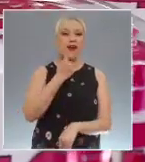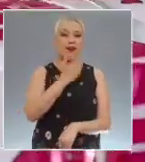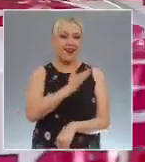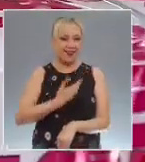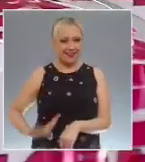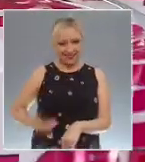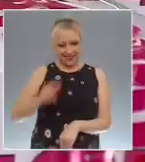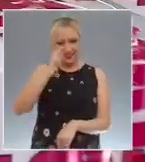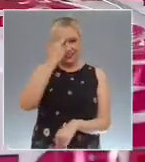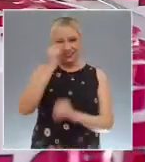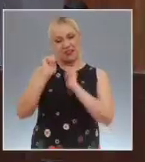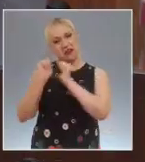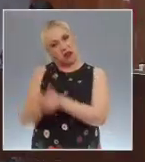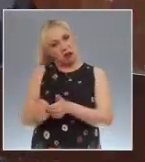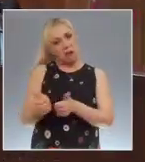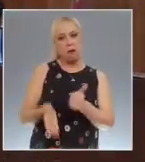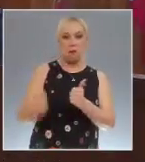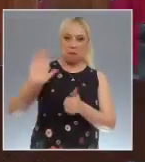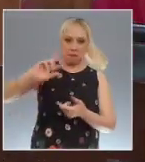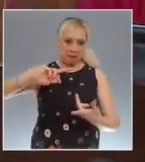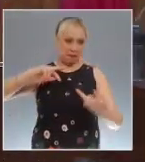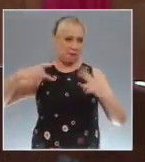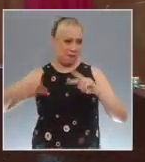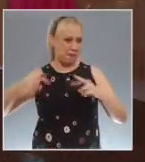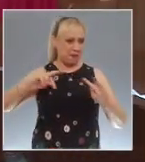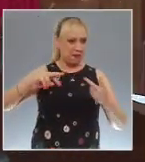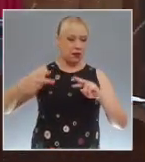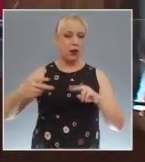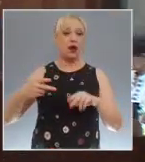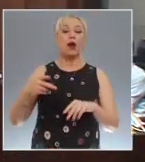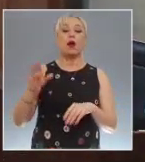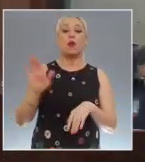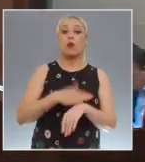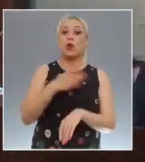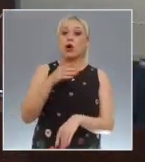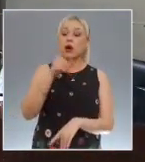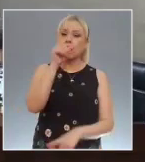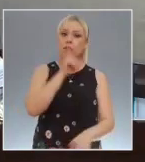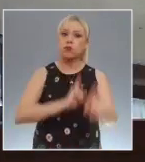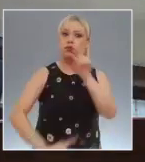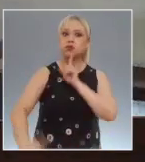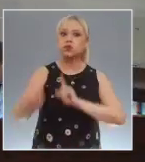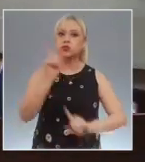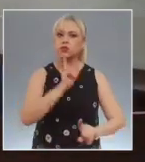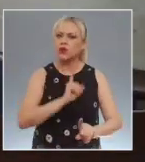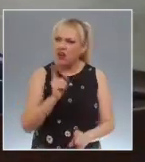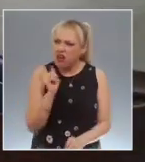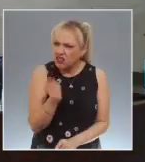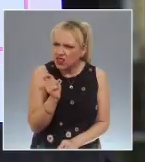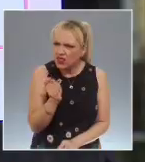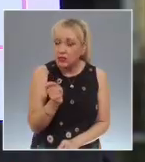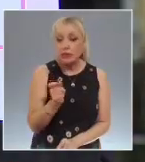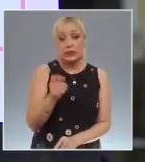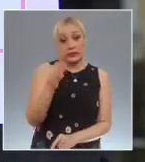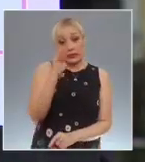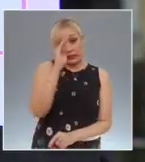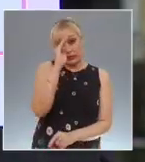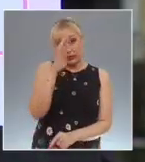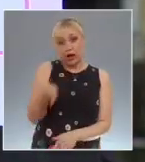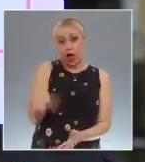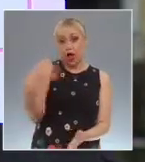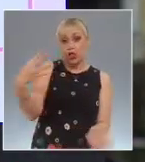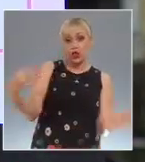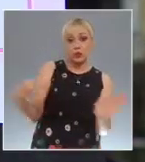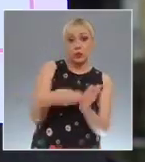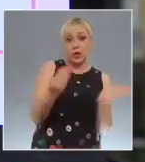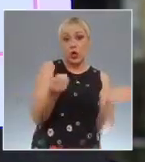propone confirmar el acuerdo del INE que impuso dicha multa a la agrupación por haber entregado 14 mil 940 formatos para